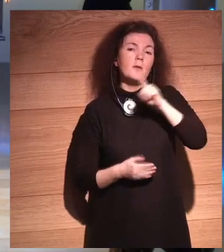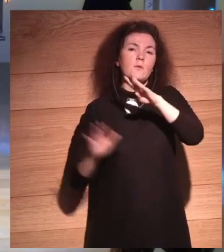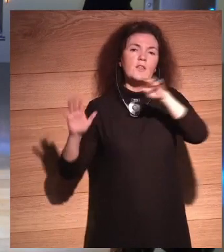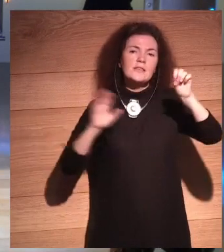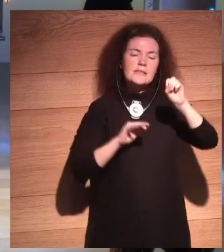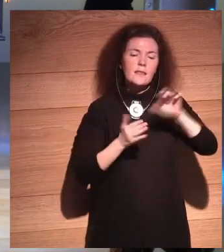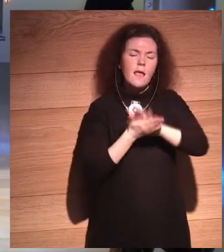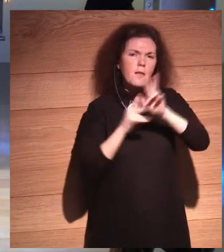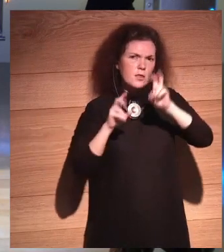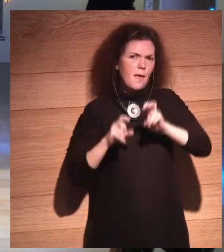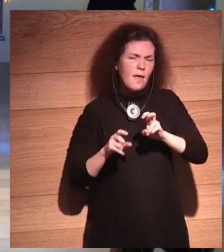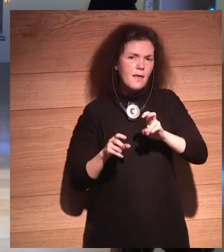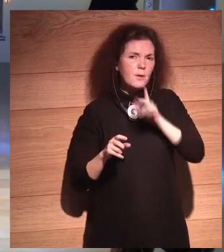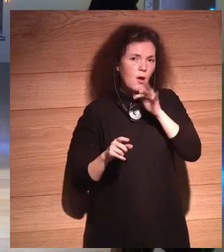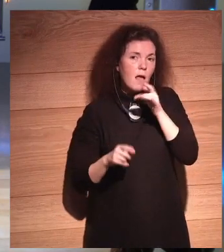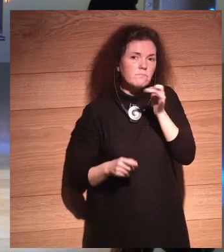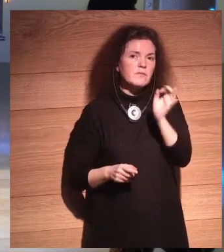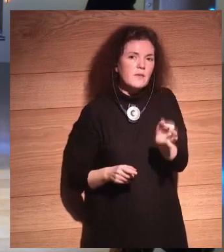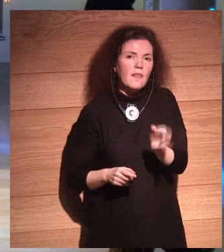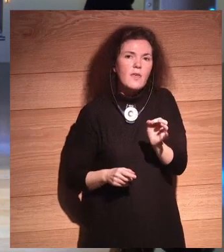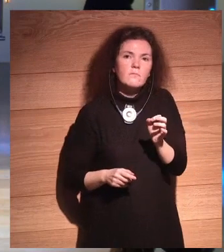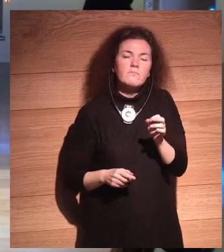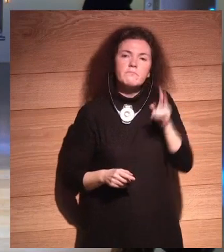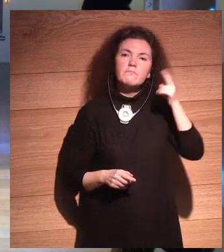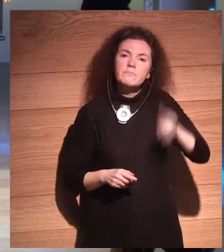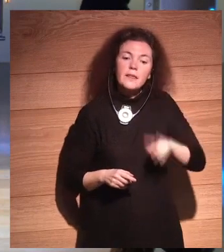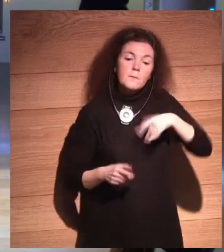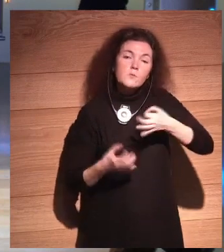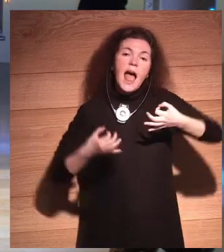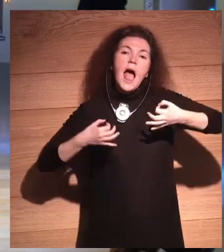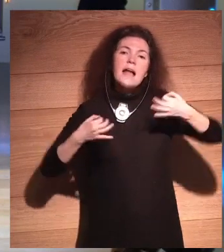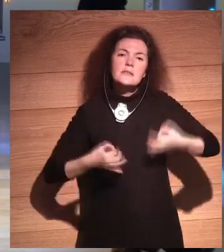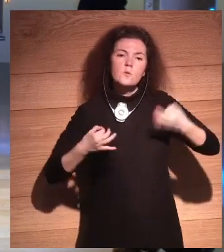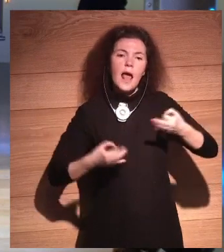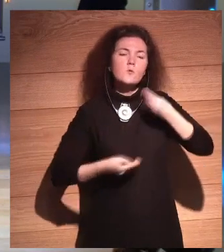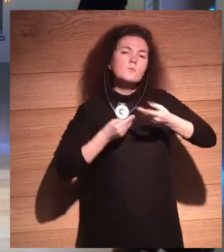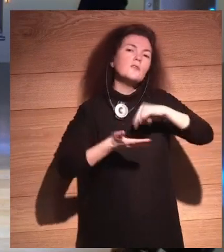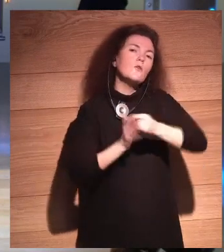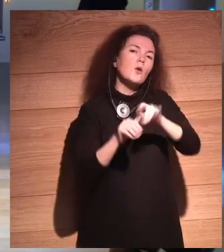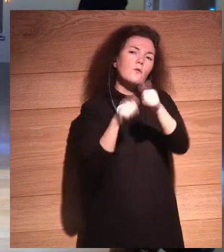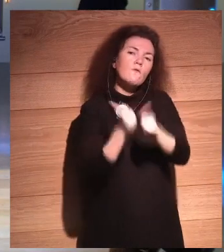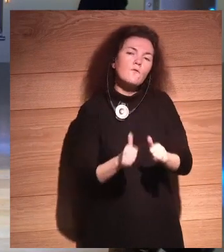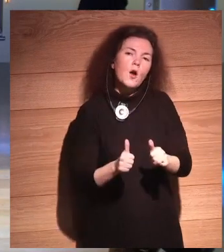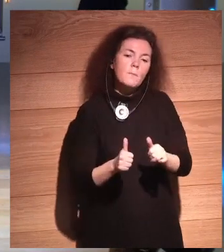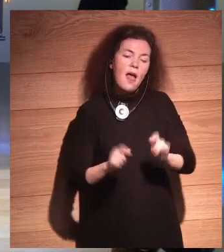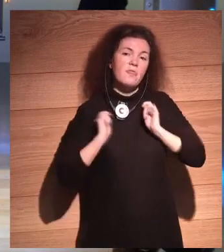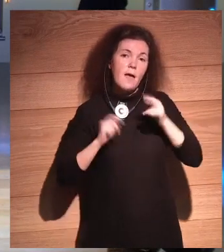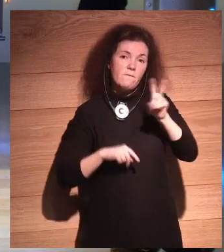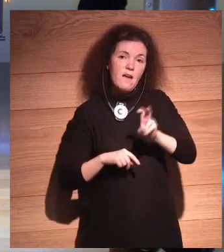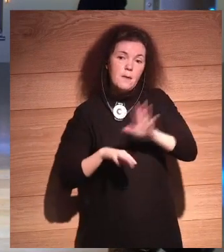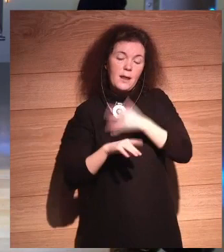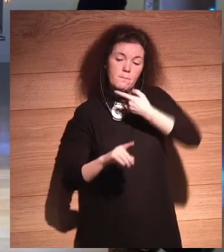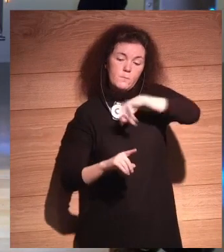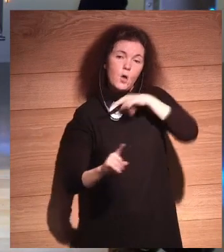del siglo pasado, pero ahora esto ha sido, es verdad. Tenemos que asegurarnos de que utilizamos la tecnología de una manera que nos sirva para nuestros